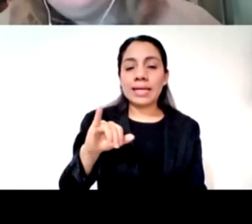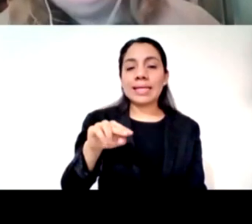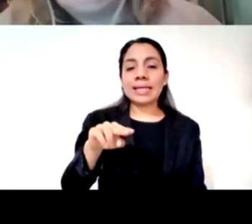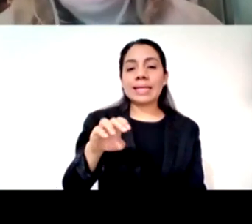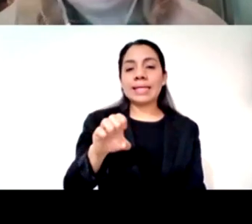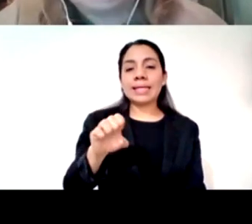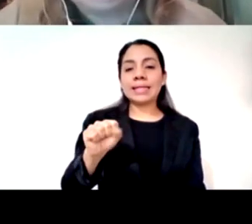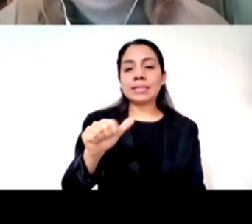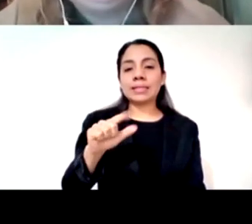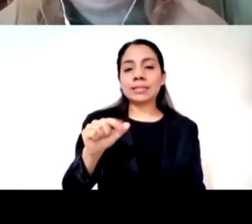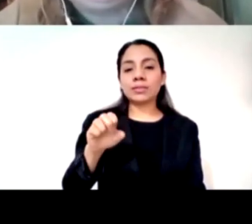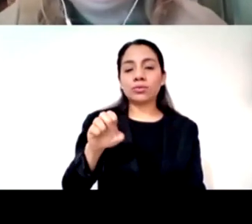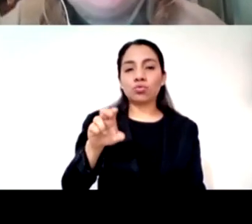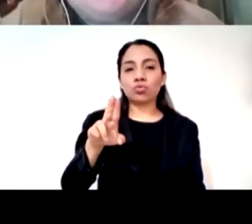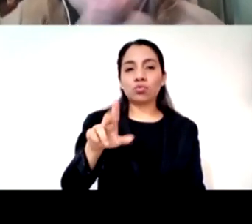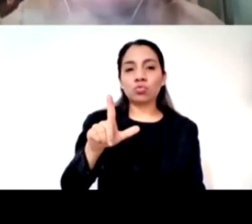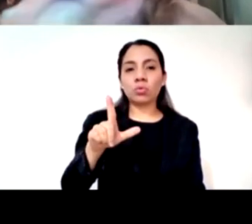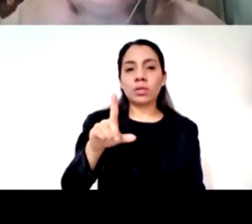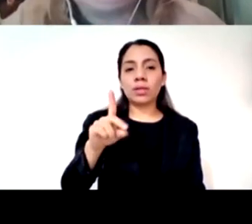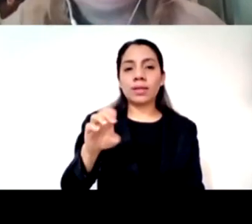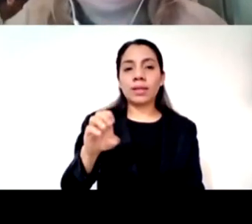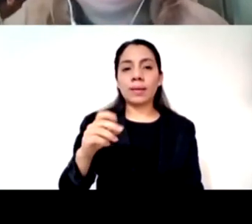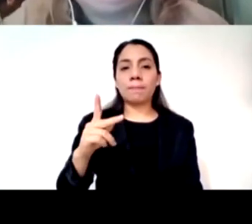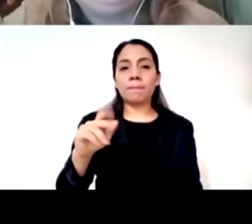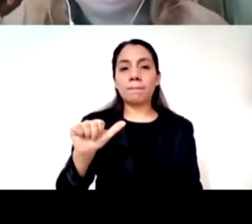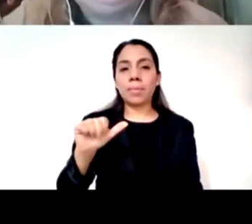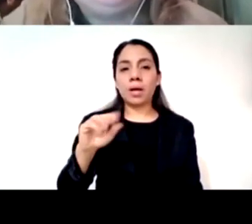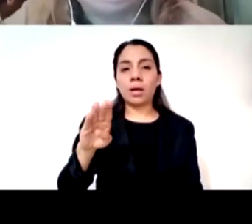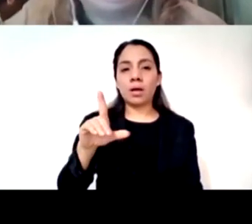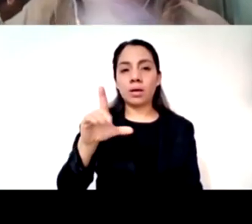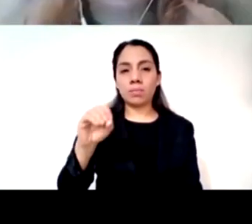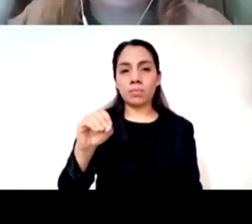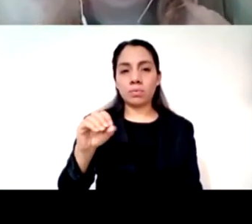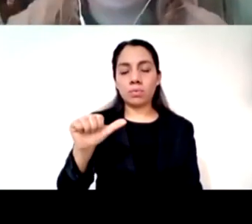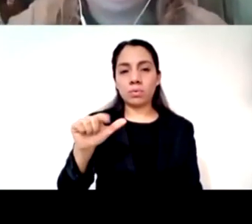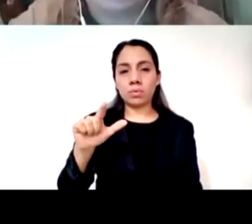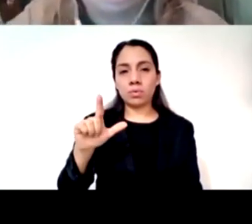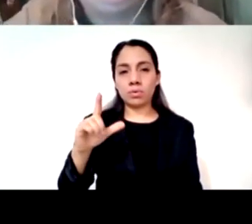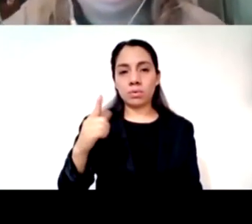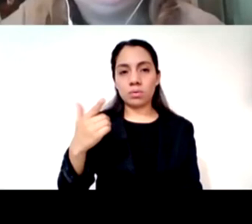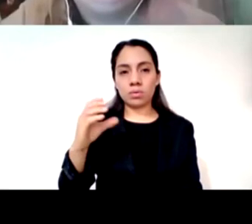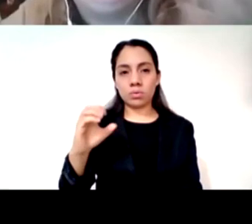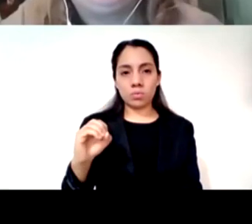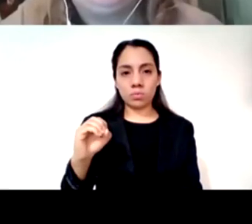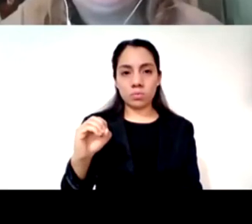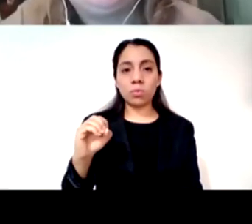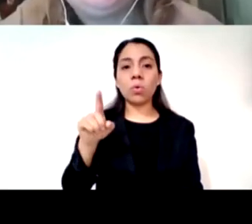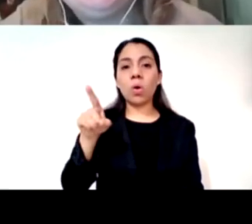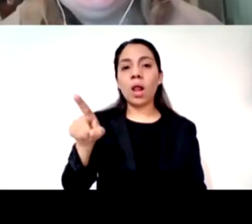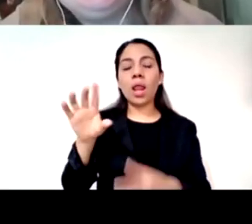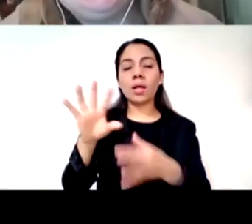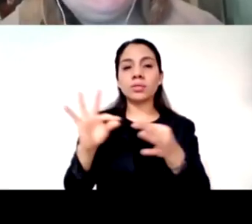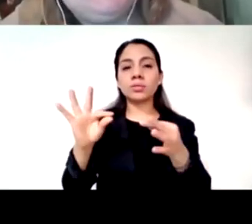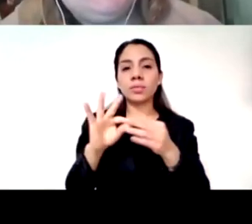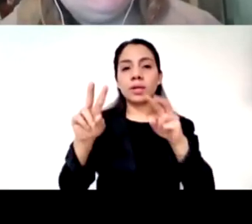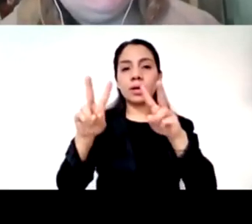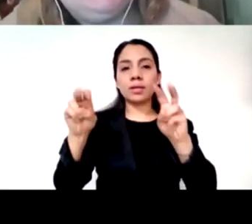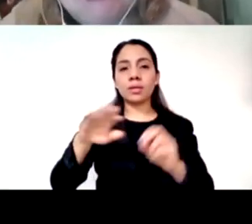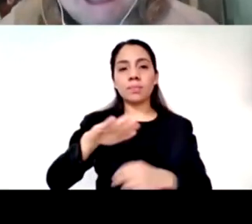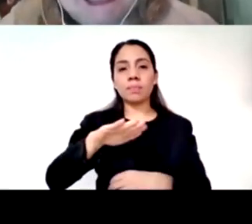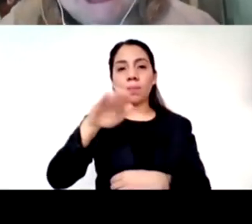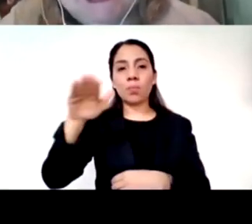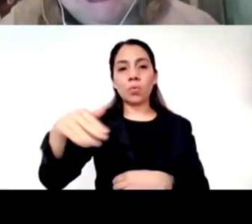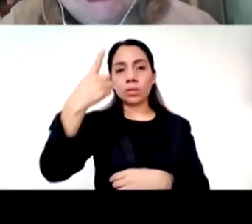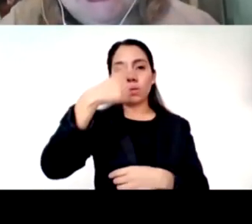Pablo Albo que trata presentando a los niños de las niñas ese sentido de la muerte de la trascendencia bueno